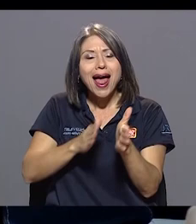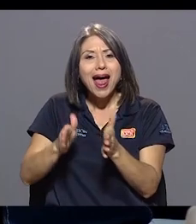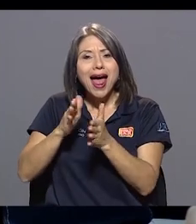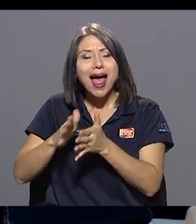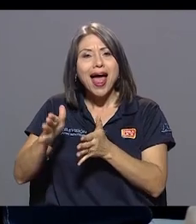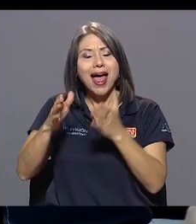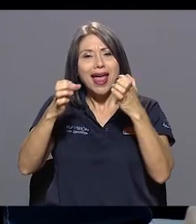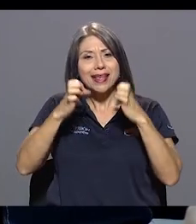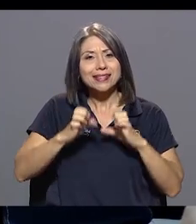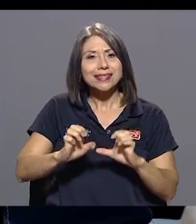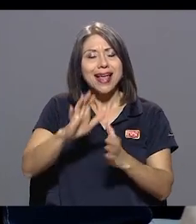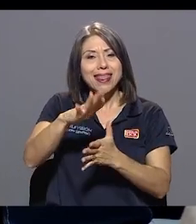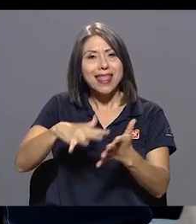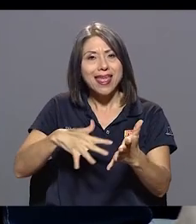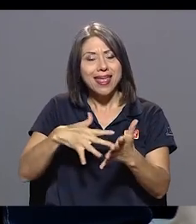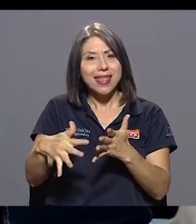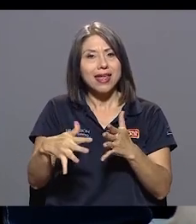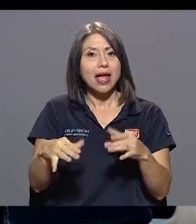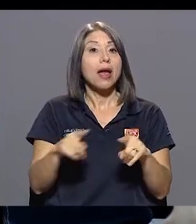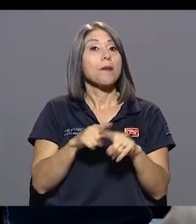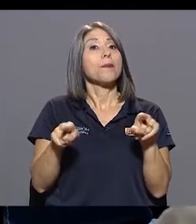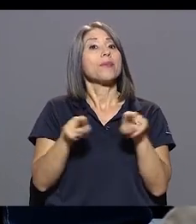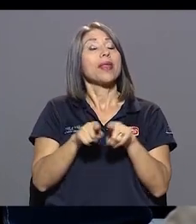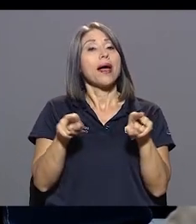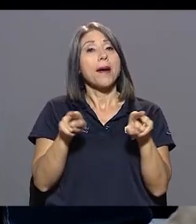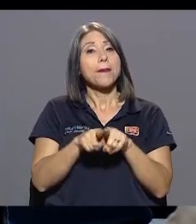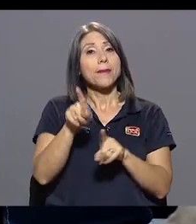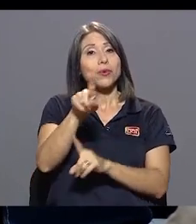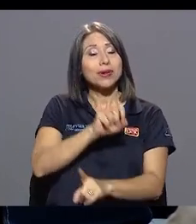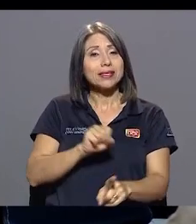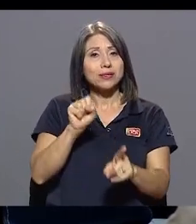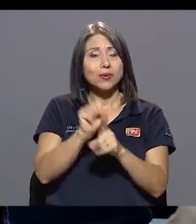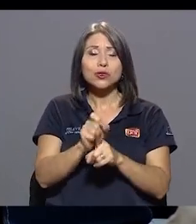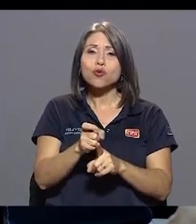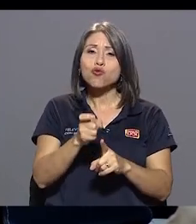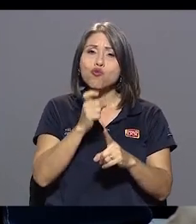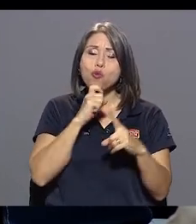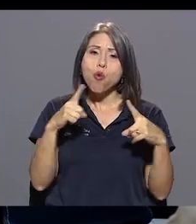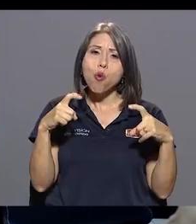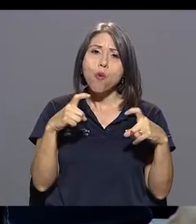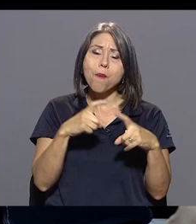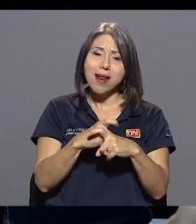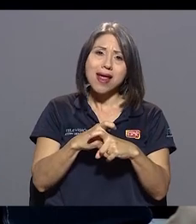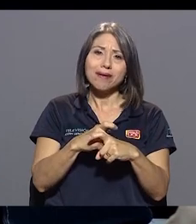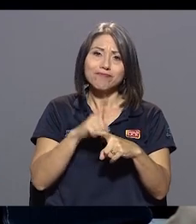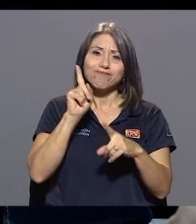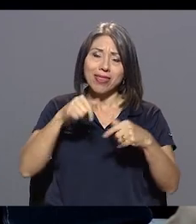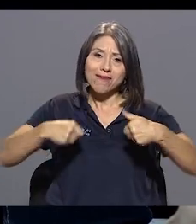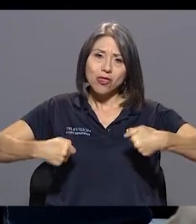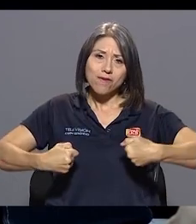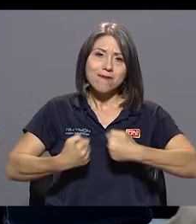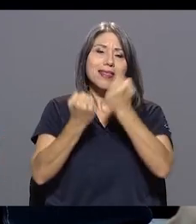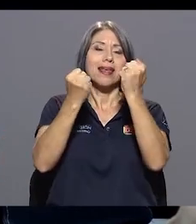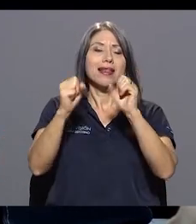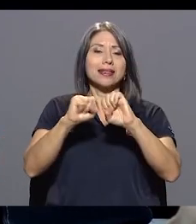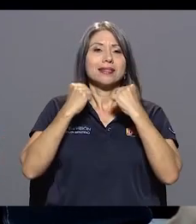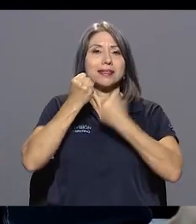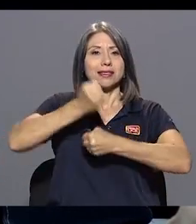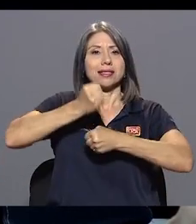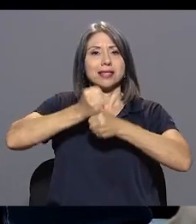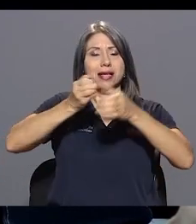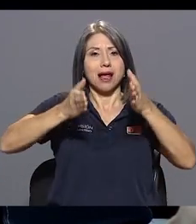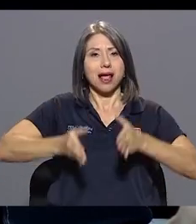estratégica, pero también es que ha habido una situación muy compleja que ha tenido que enfrentar el sindicato en los últimos años.